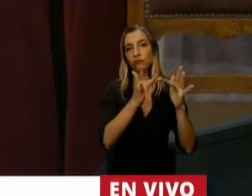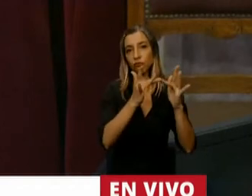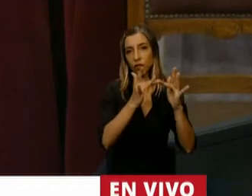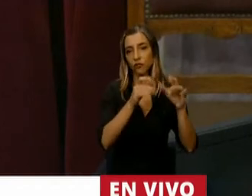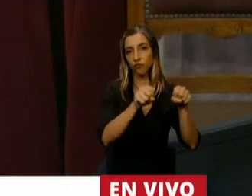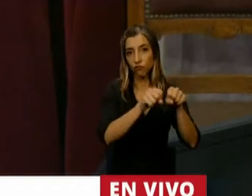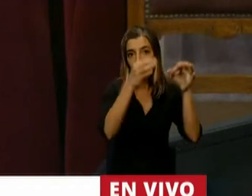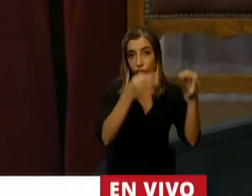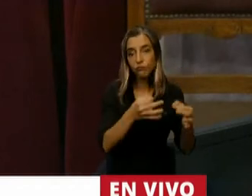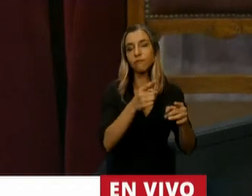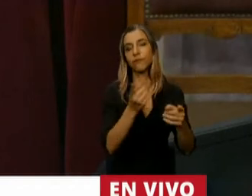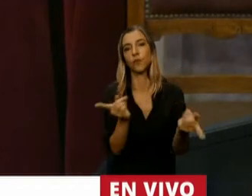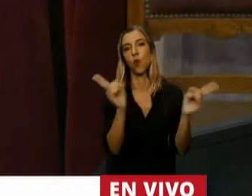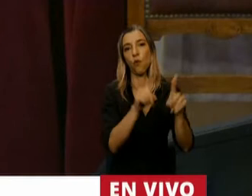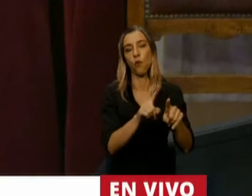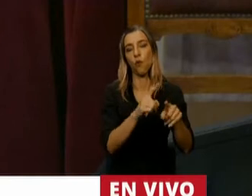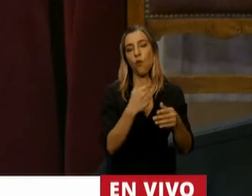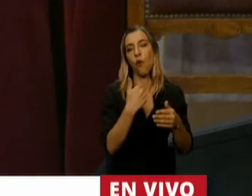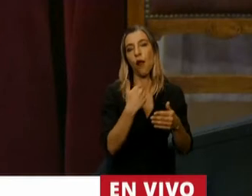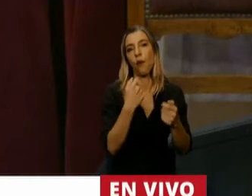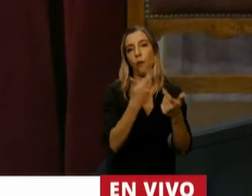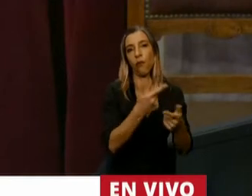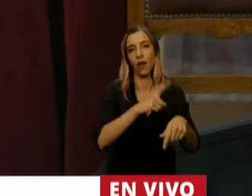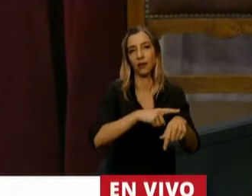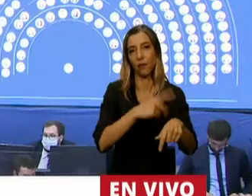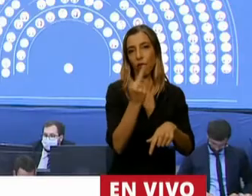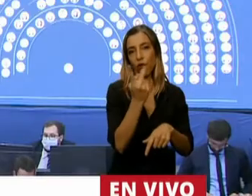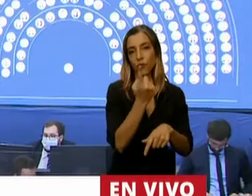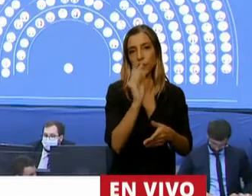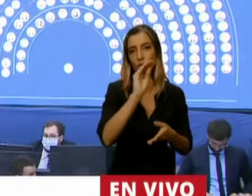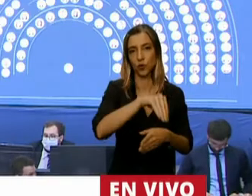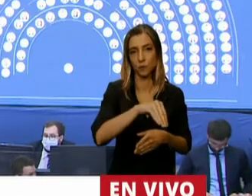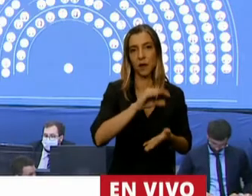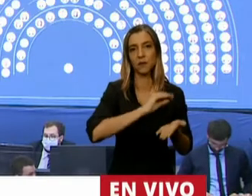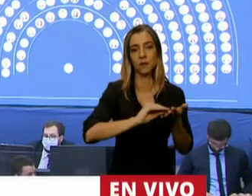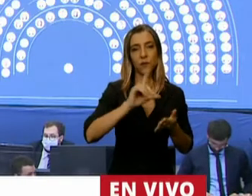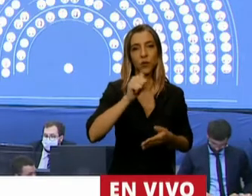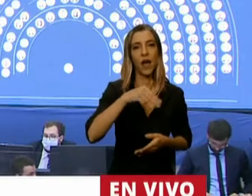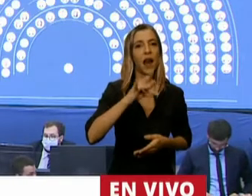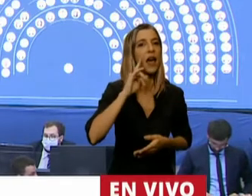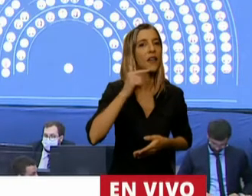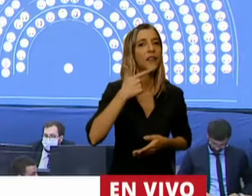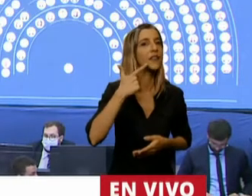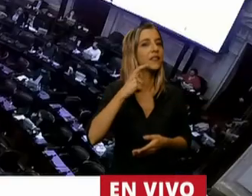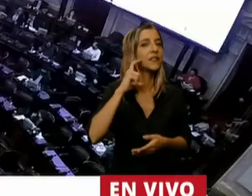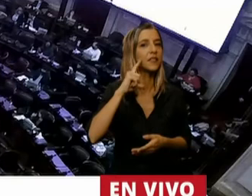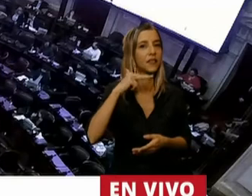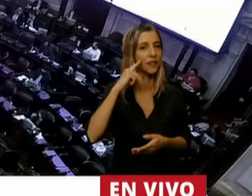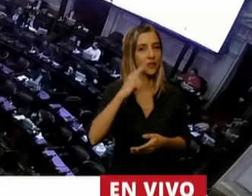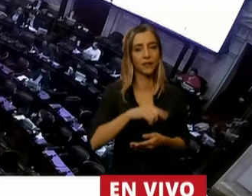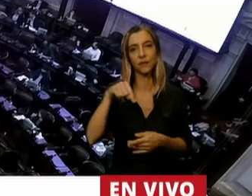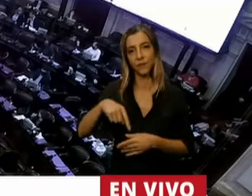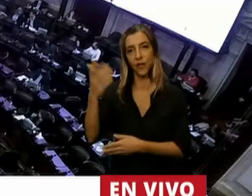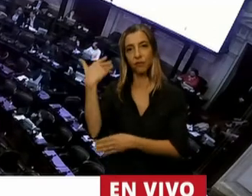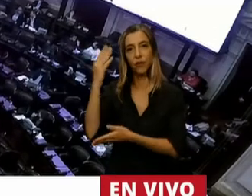Landrycini, vamos a darle dos minutos para que termine. En uso de la palabra para un homenaje, el diputado José Luis Gioja.